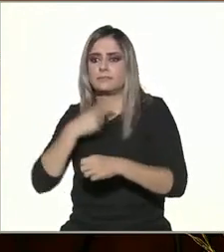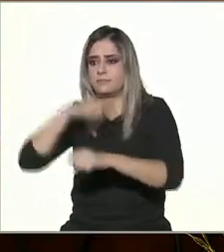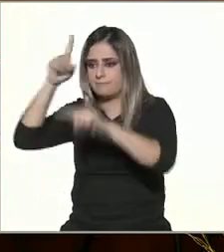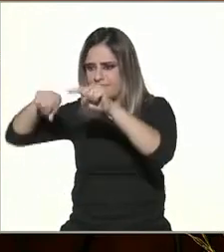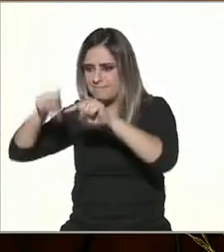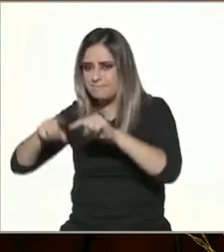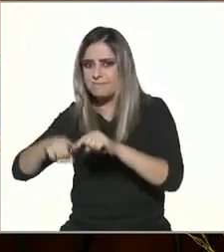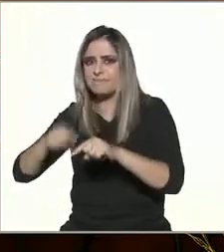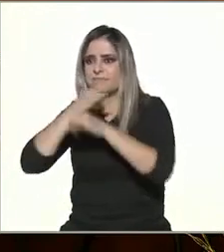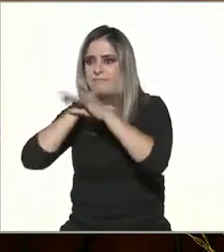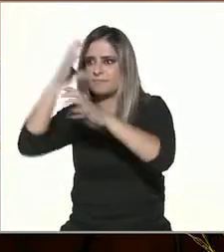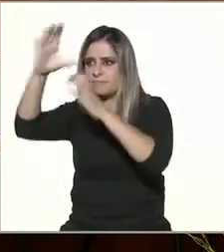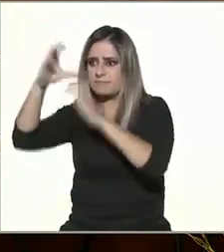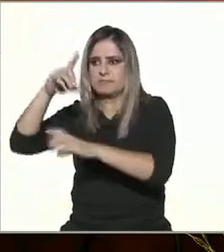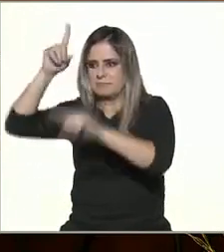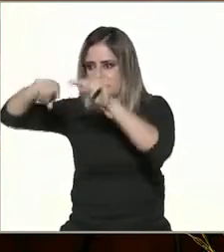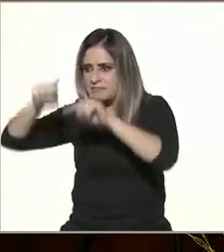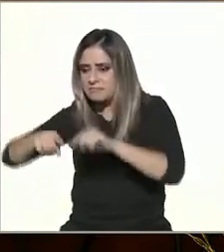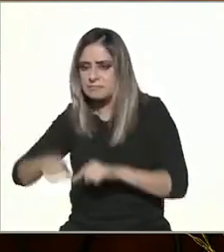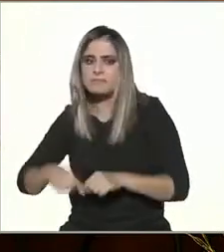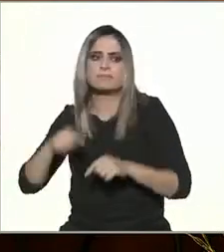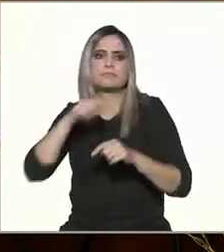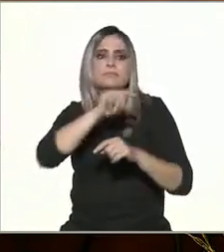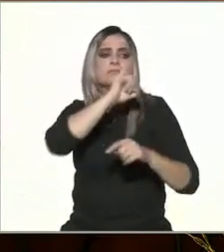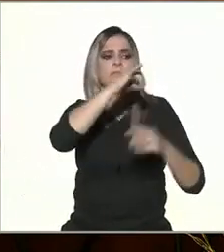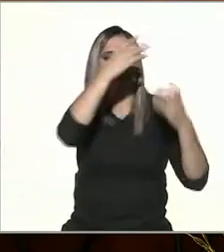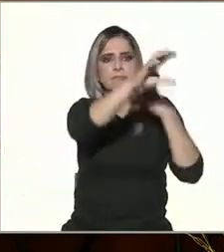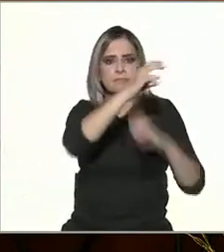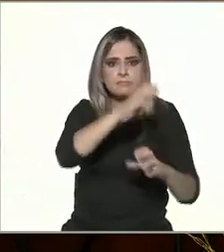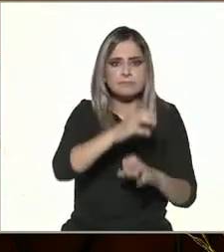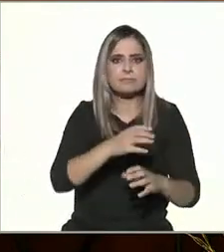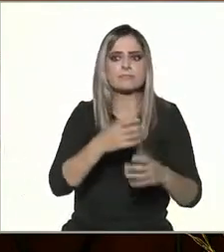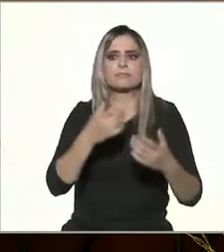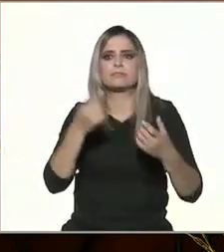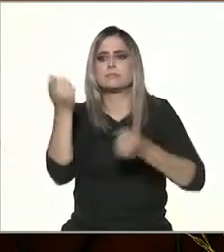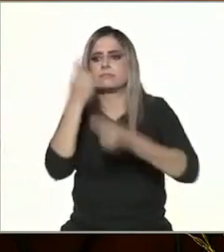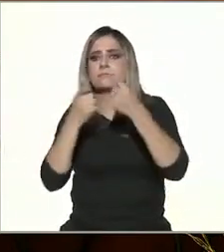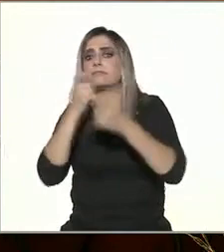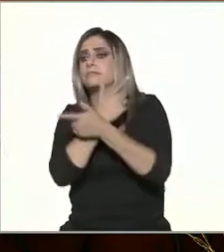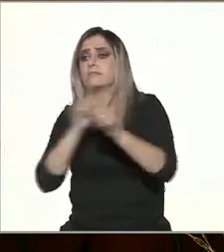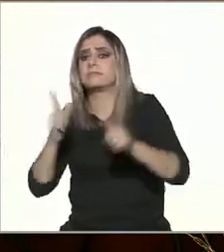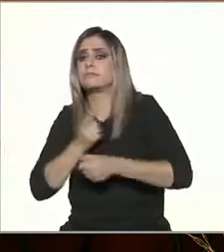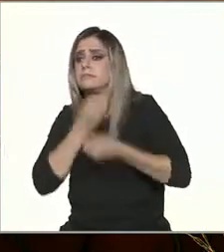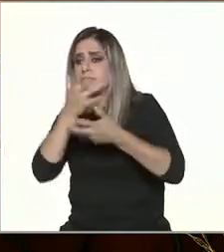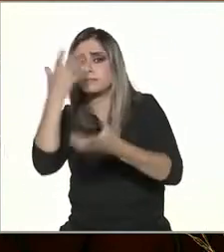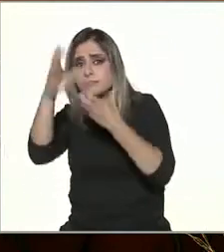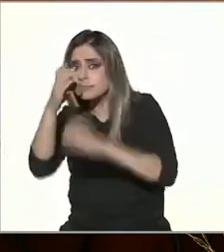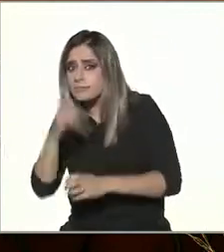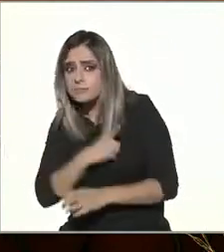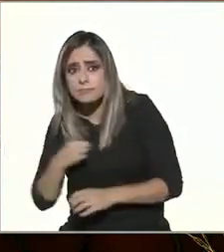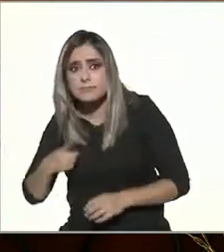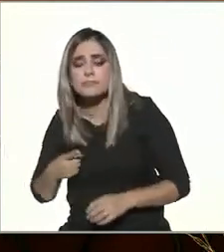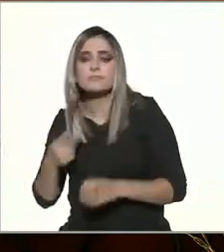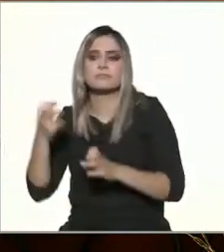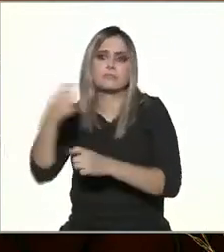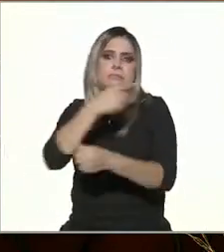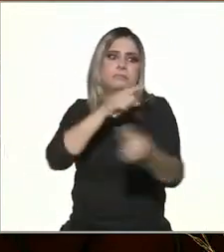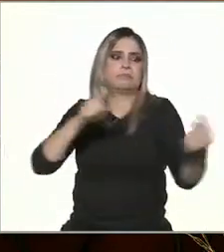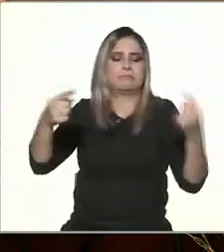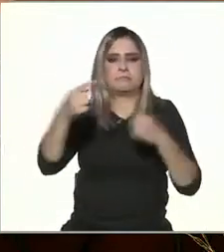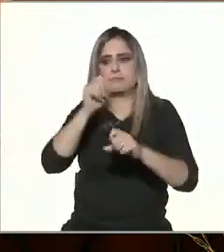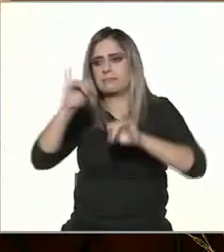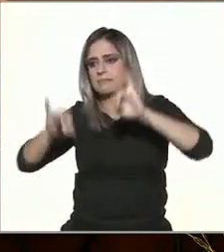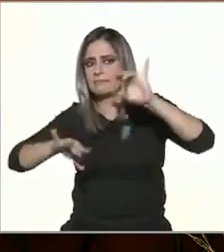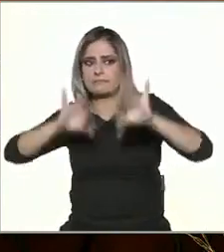medios de comunicación para un lado. Es como, hablas de polarización, estoy muy de acuerdo, ¿no? Es como que parece que estamos o muy de un lado o muy del otro, ¿no?